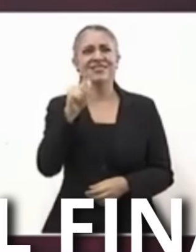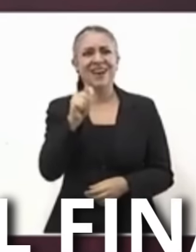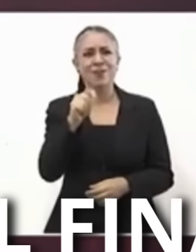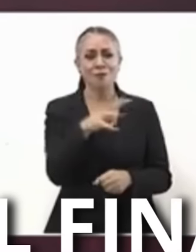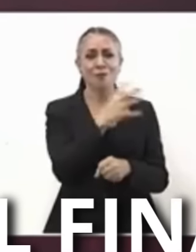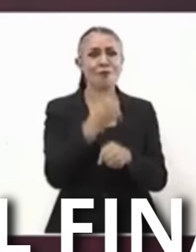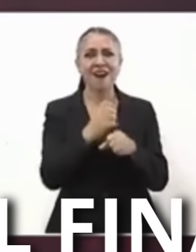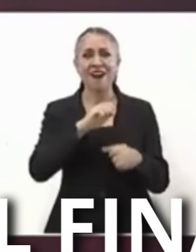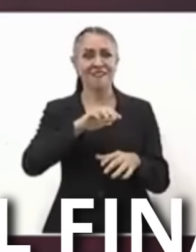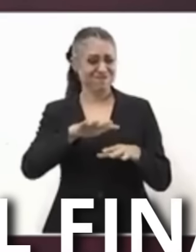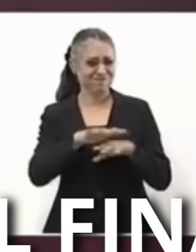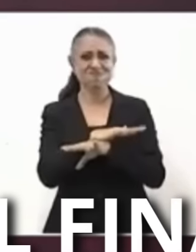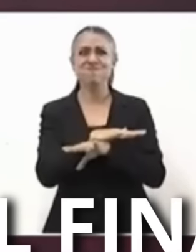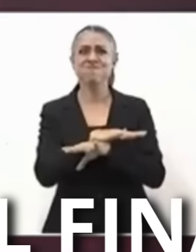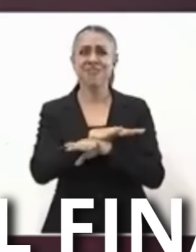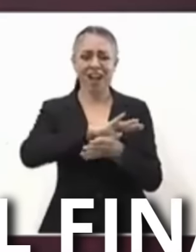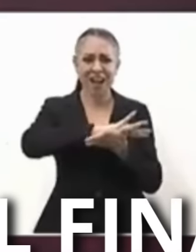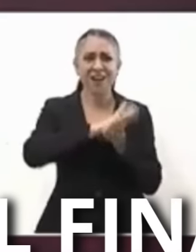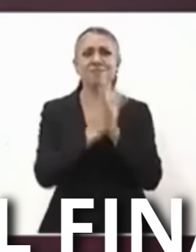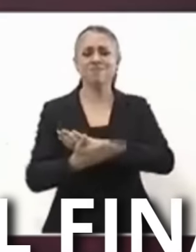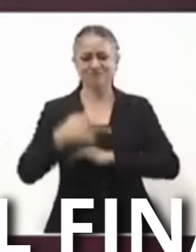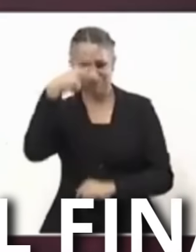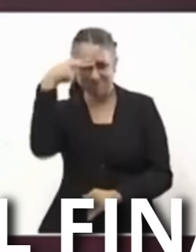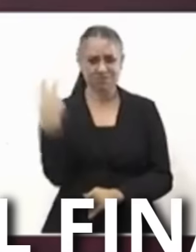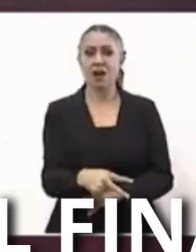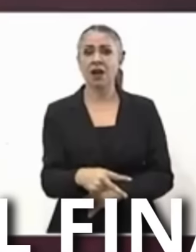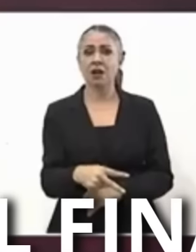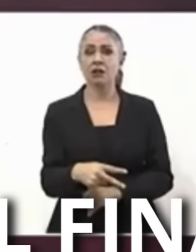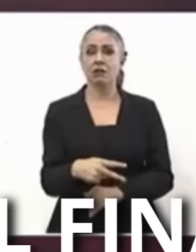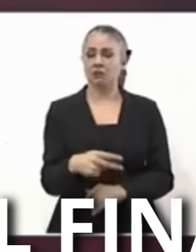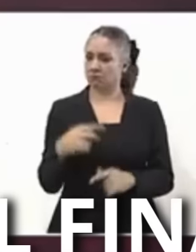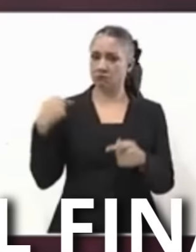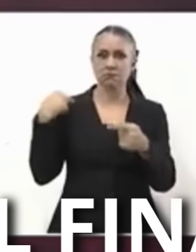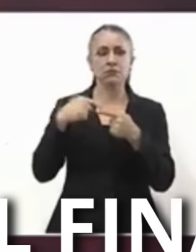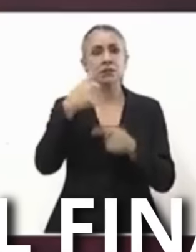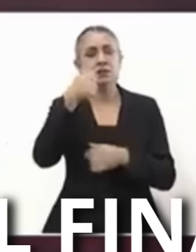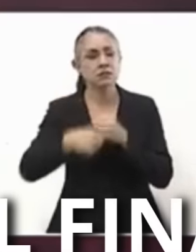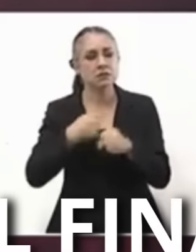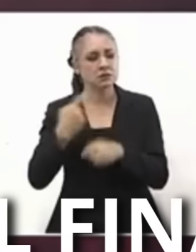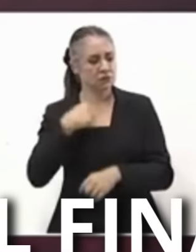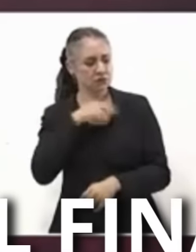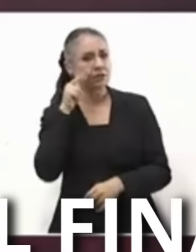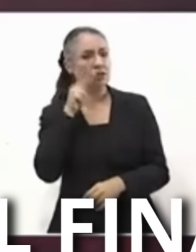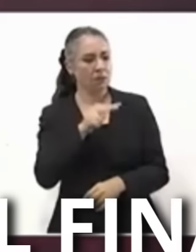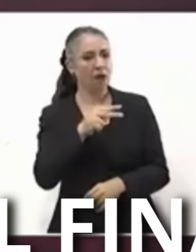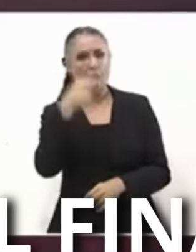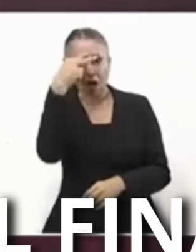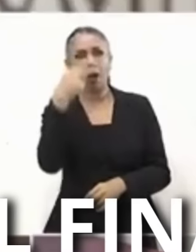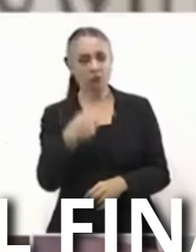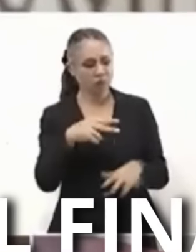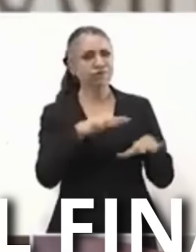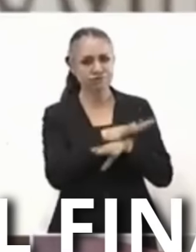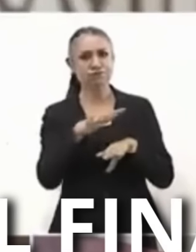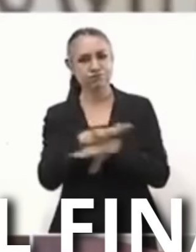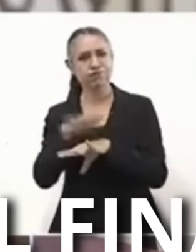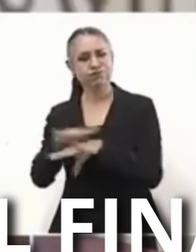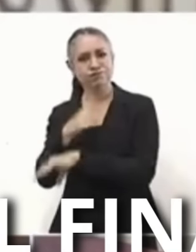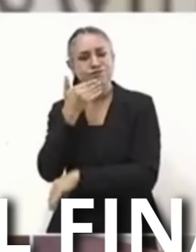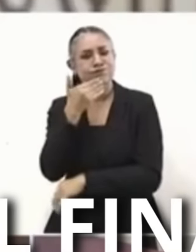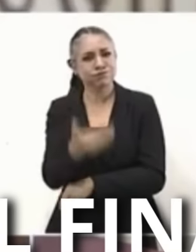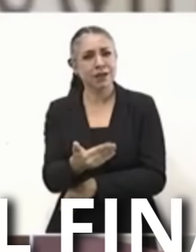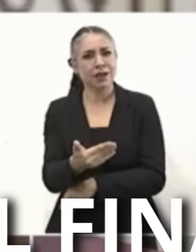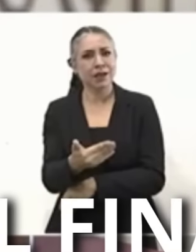Y en estos seis años Hemos visto como México se ha transformado Para bien Ha disminuido la